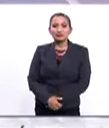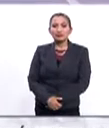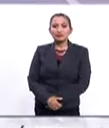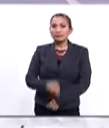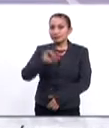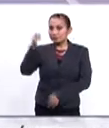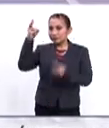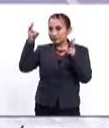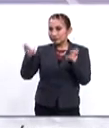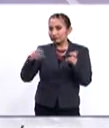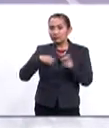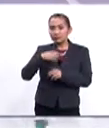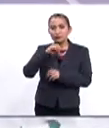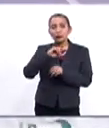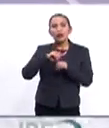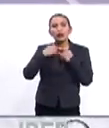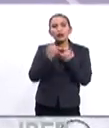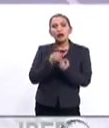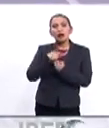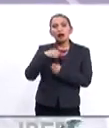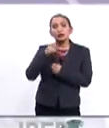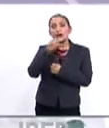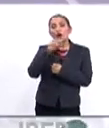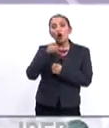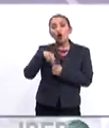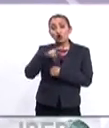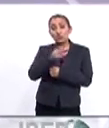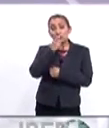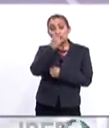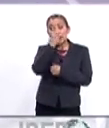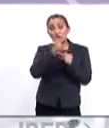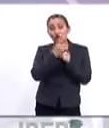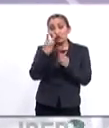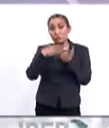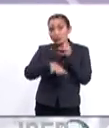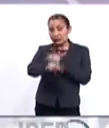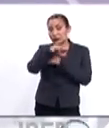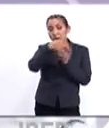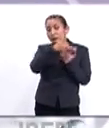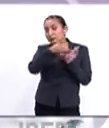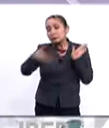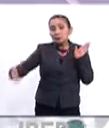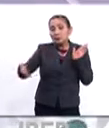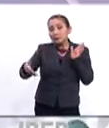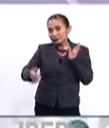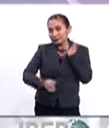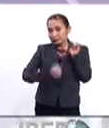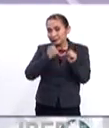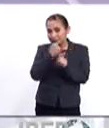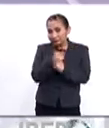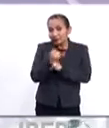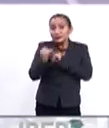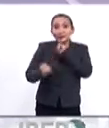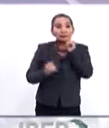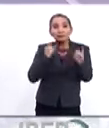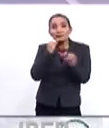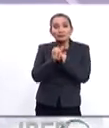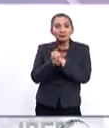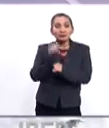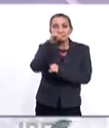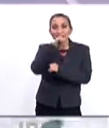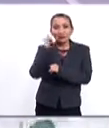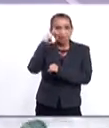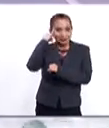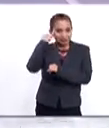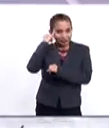En otros asuntos, la Organización de las Naciones Unidas declaró el año 2019 como precisamente el Año Internacional de las